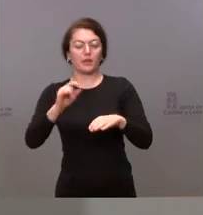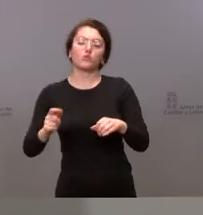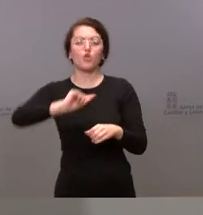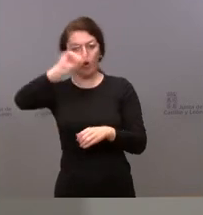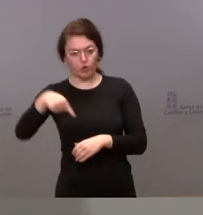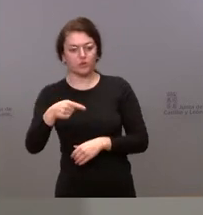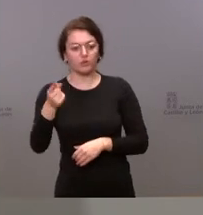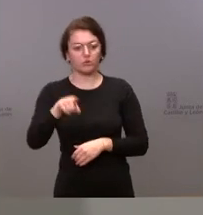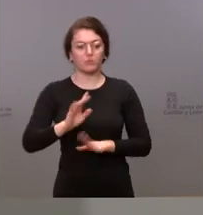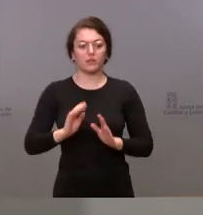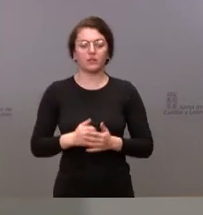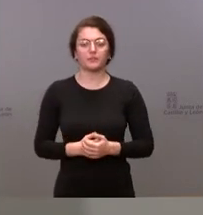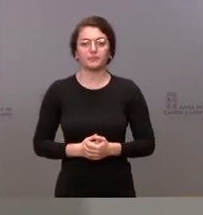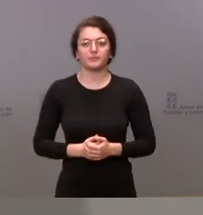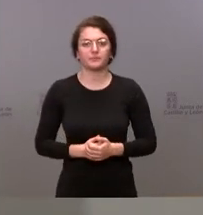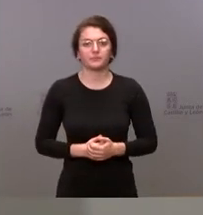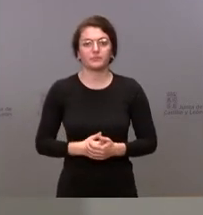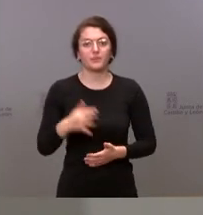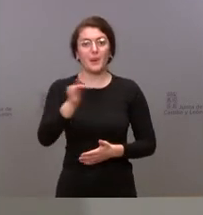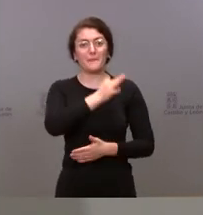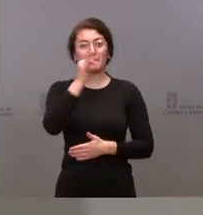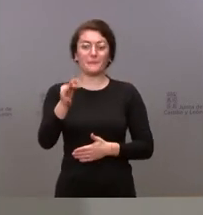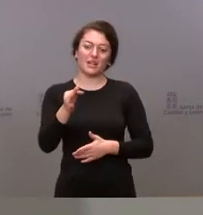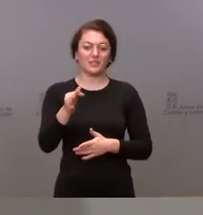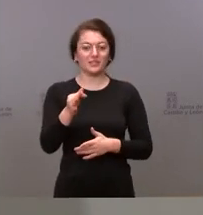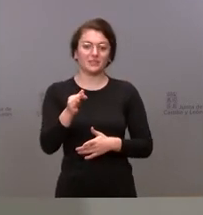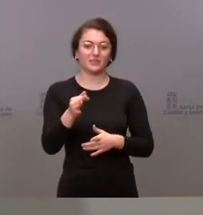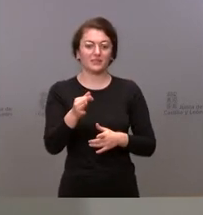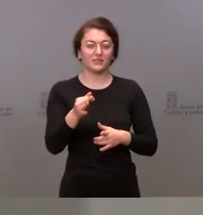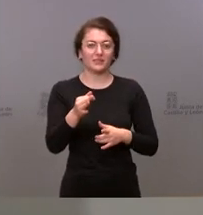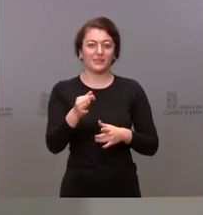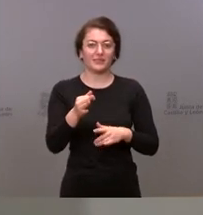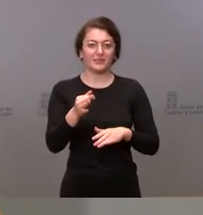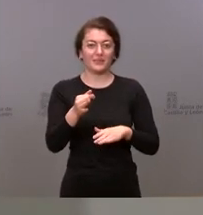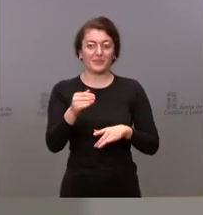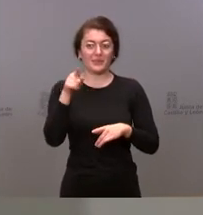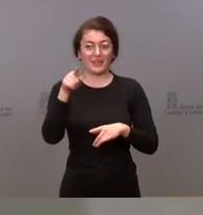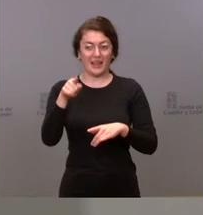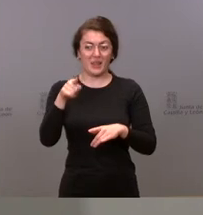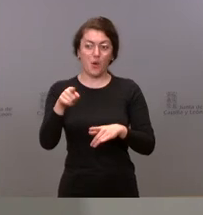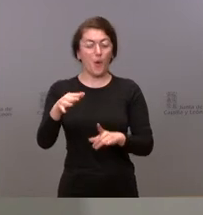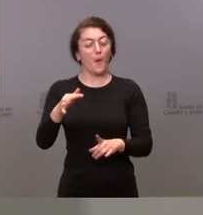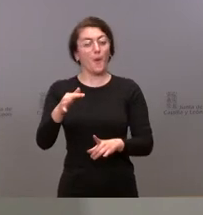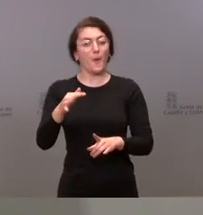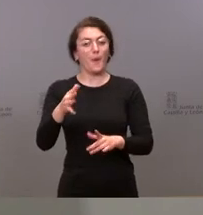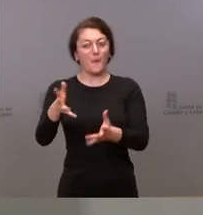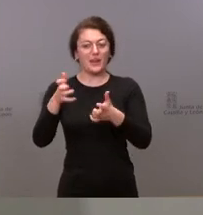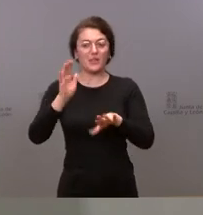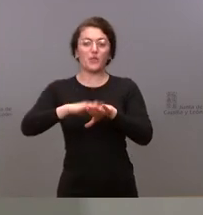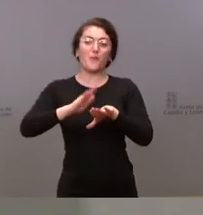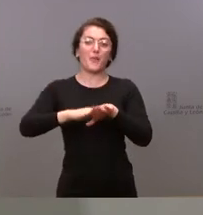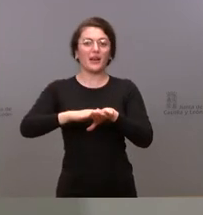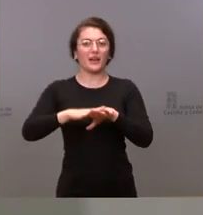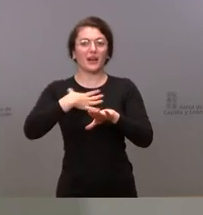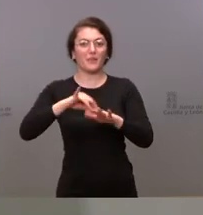y lo que también se pidió la posibilidad de agilizar todo lo que son la convalidación de las titulaciones por los profesionales que no venían de la Unión